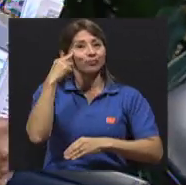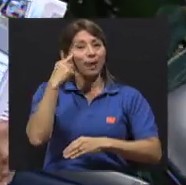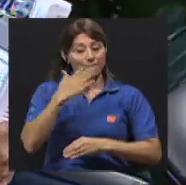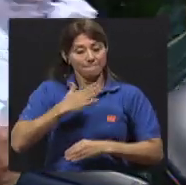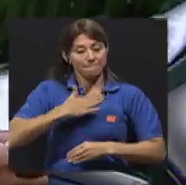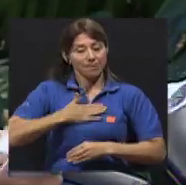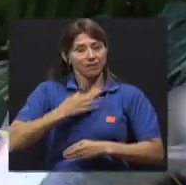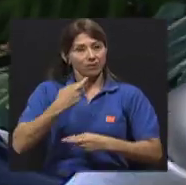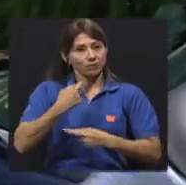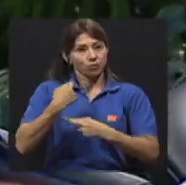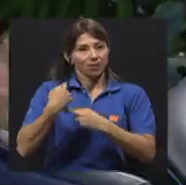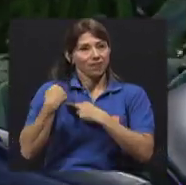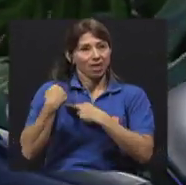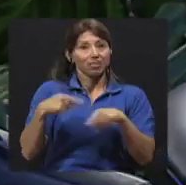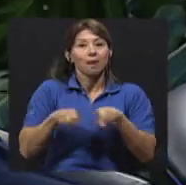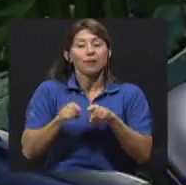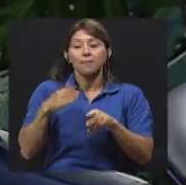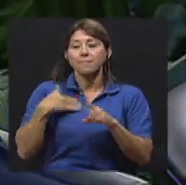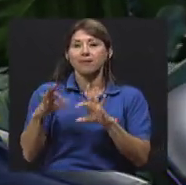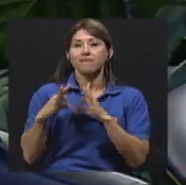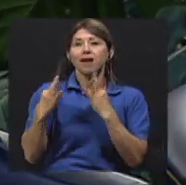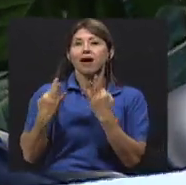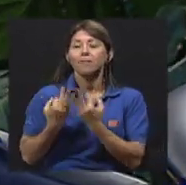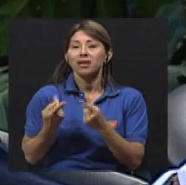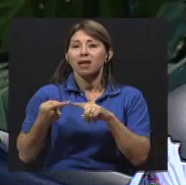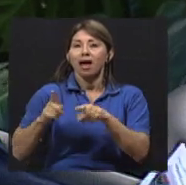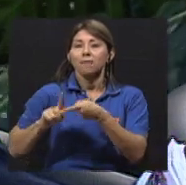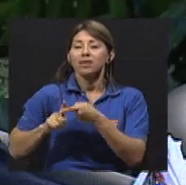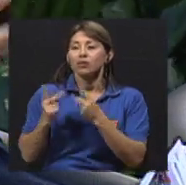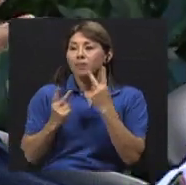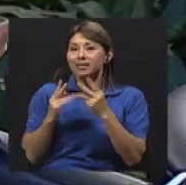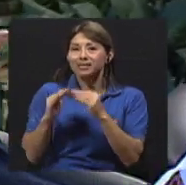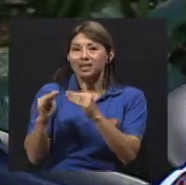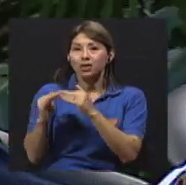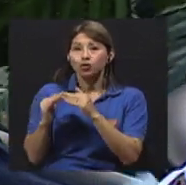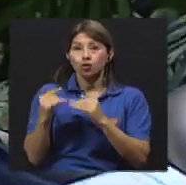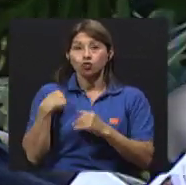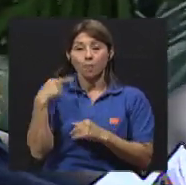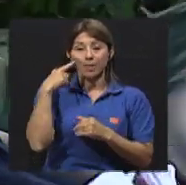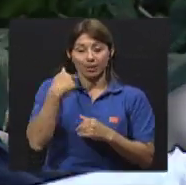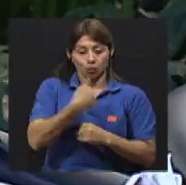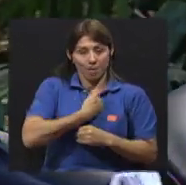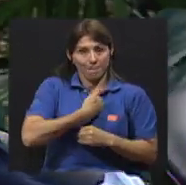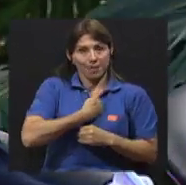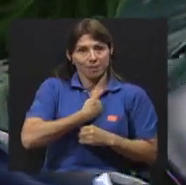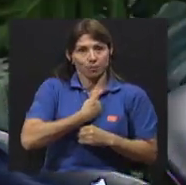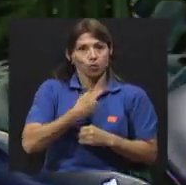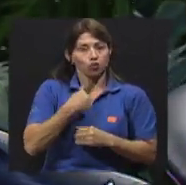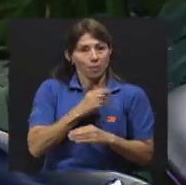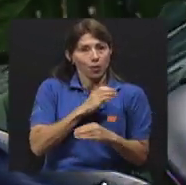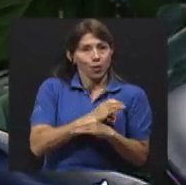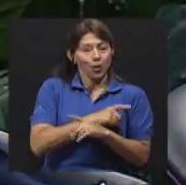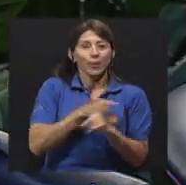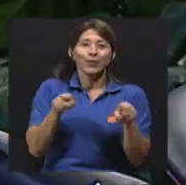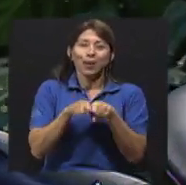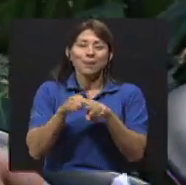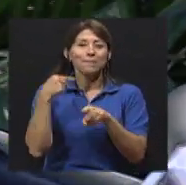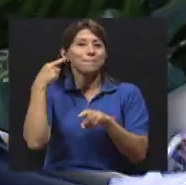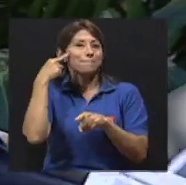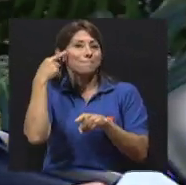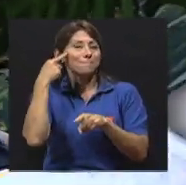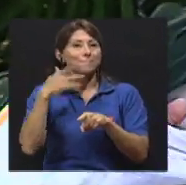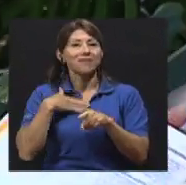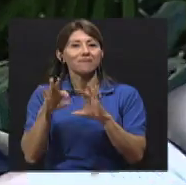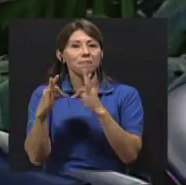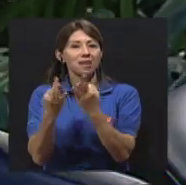responsabilidad y a pensar en los que tengo en casa. Familia, amigos, vecinos. Como dice Sofía. Pienso en mí, me cuido, porque también hay otros que me esperan.